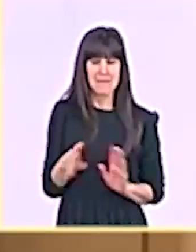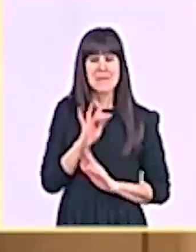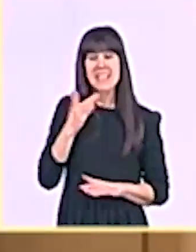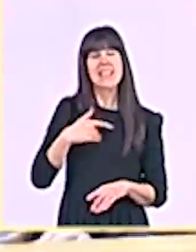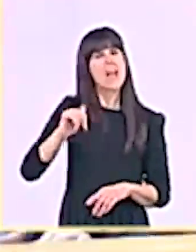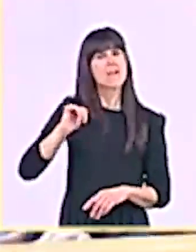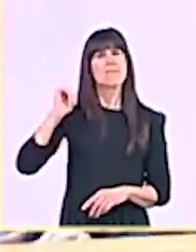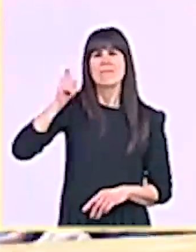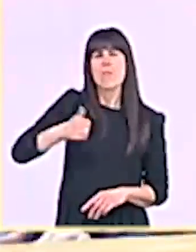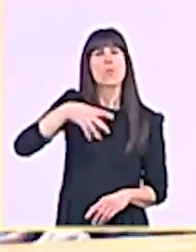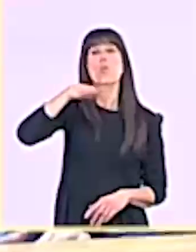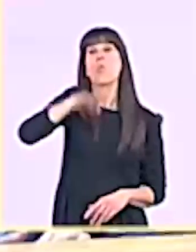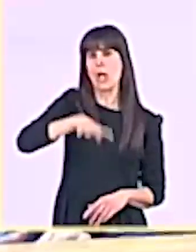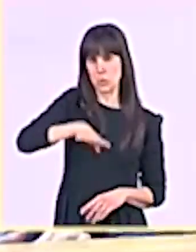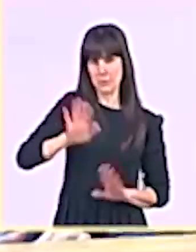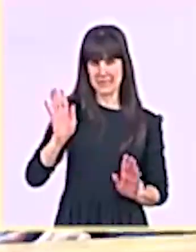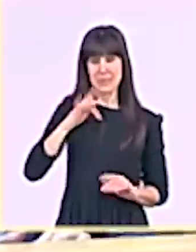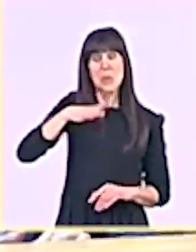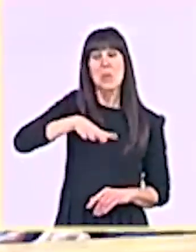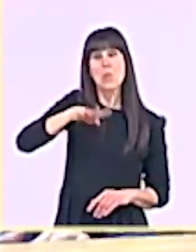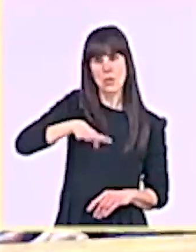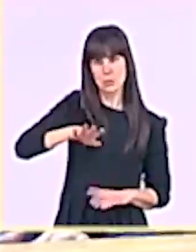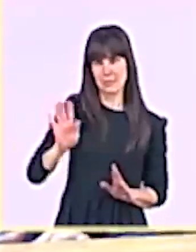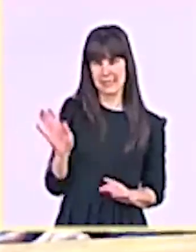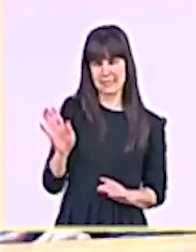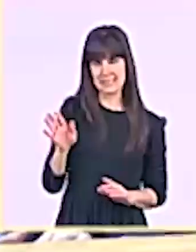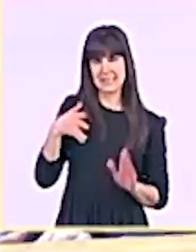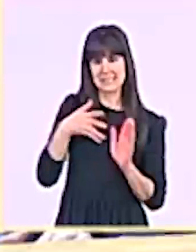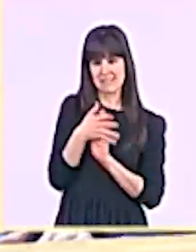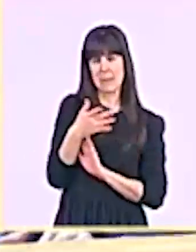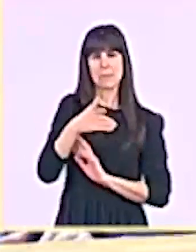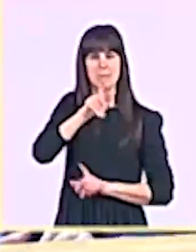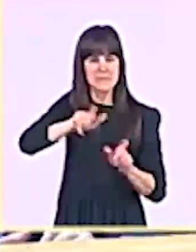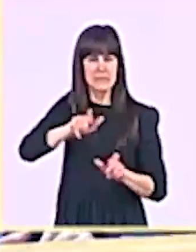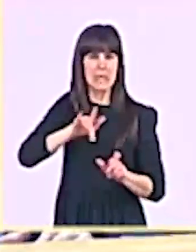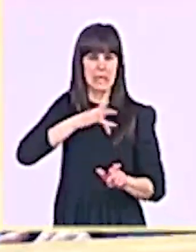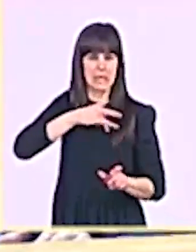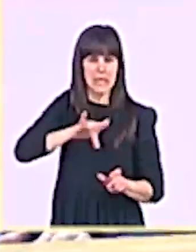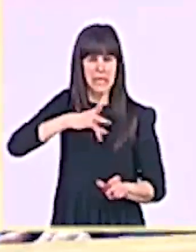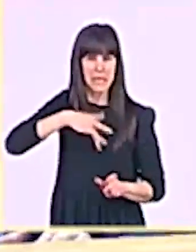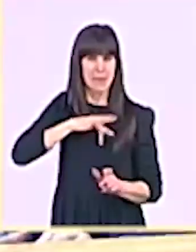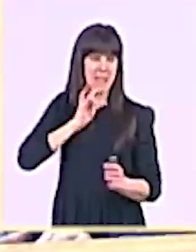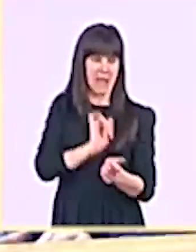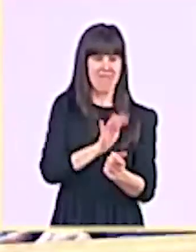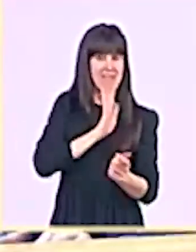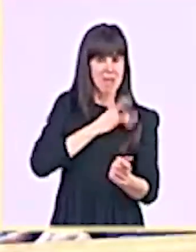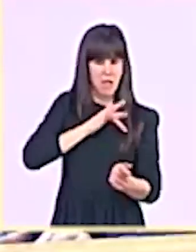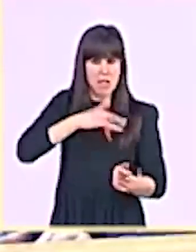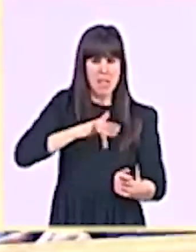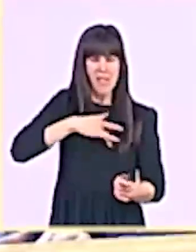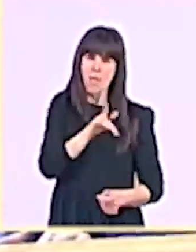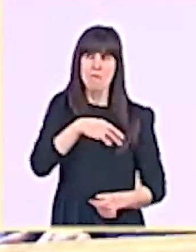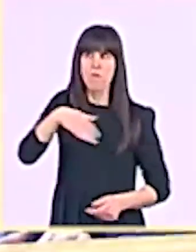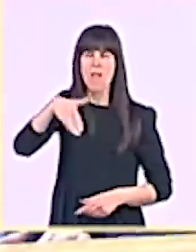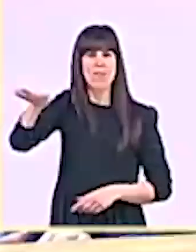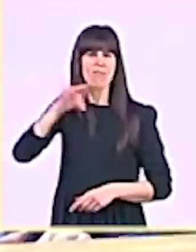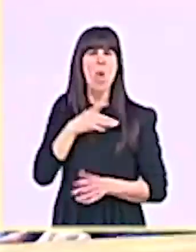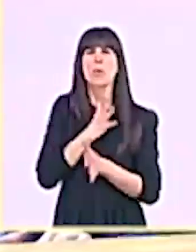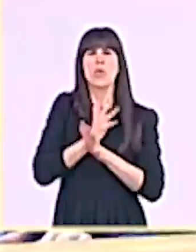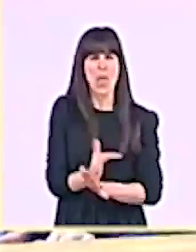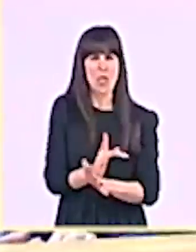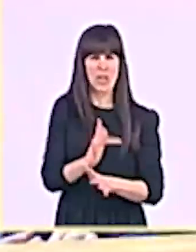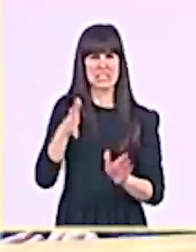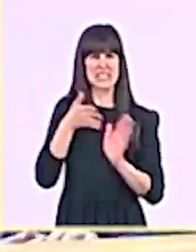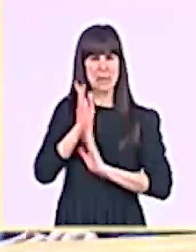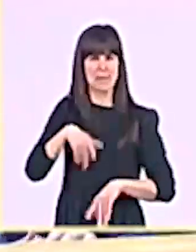escarcelado decenas de violadores y centenares de agresores sexuales. Le hemos propuesto esta mañana que esta misma semana iniciemos